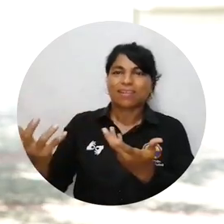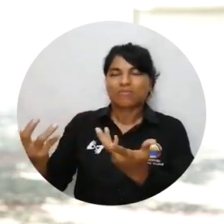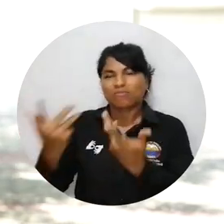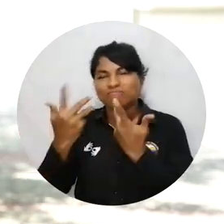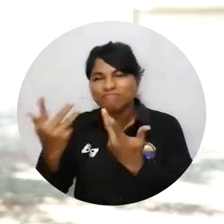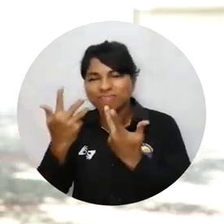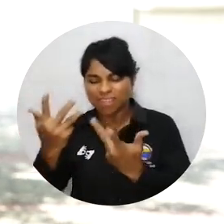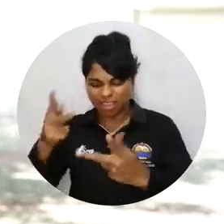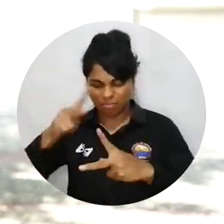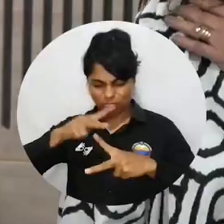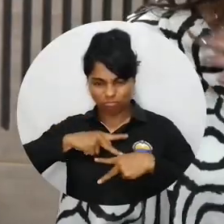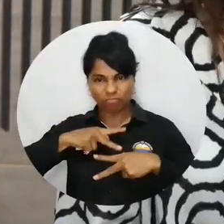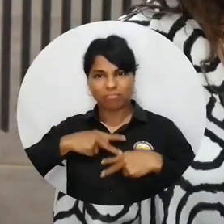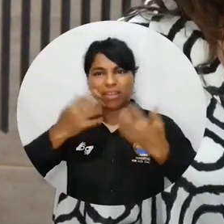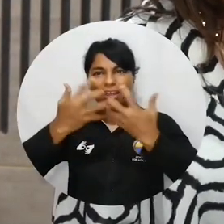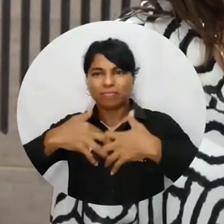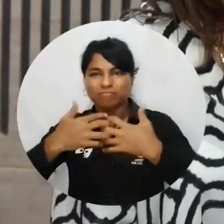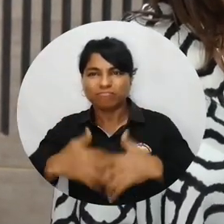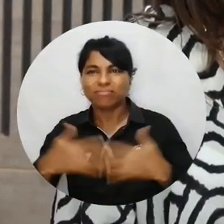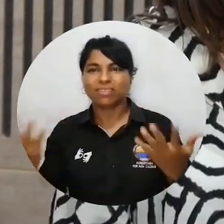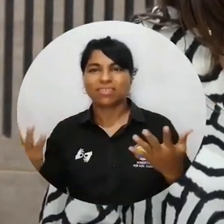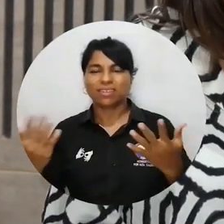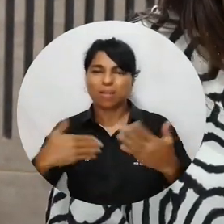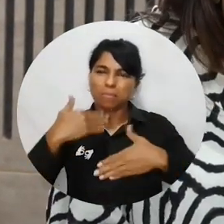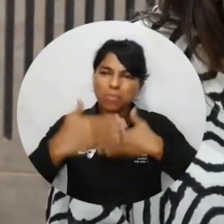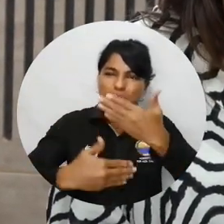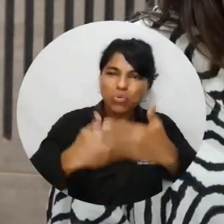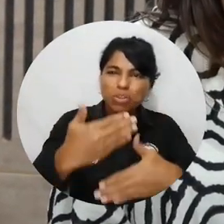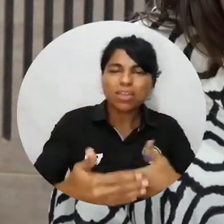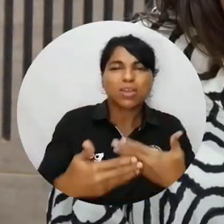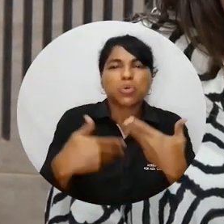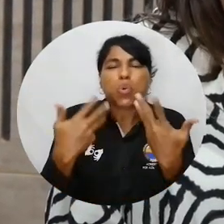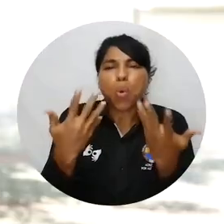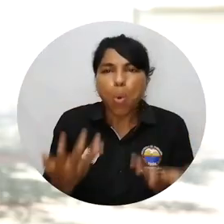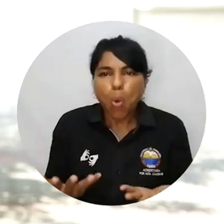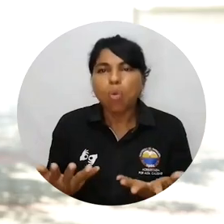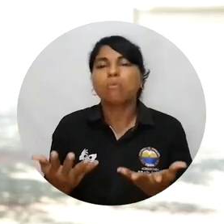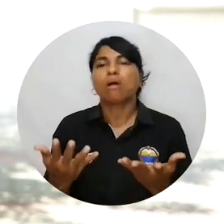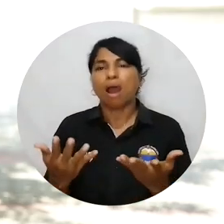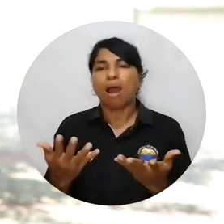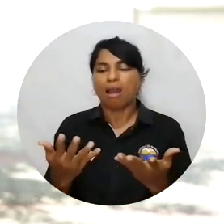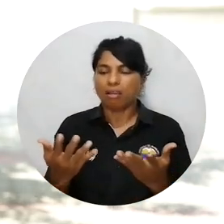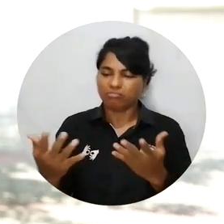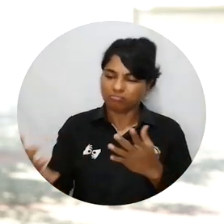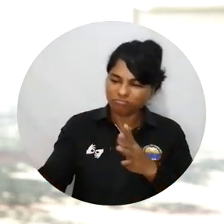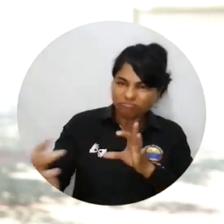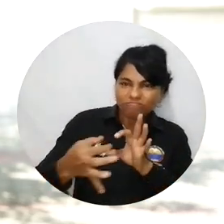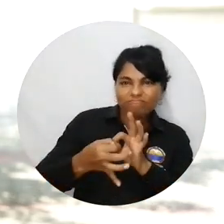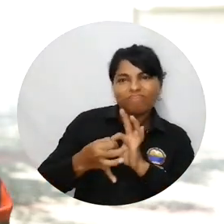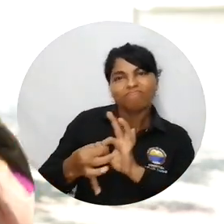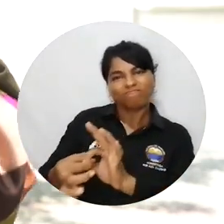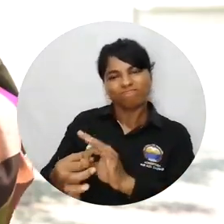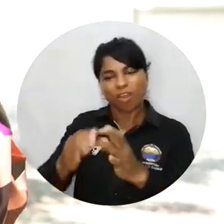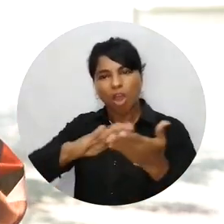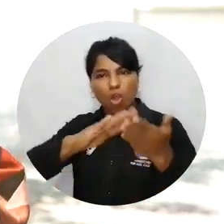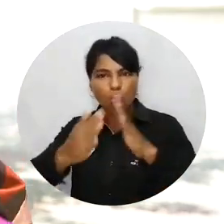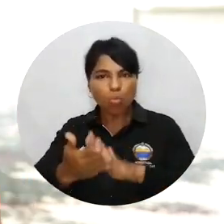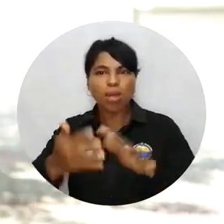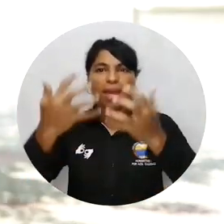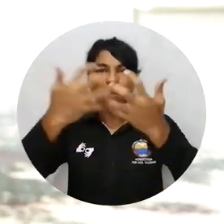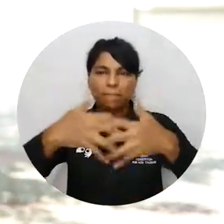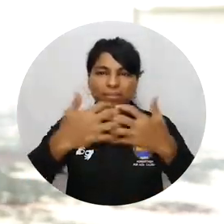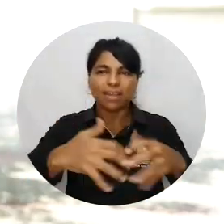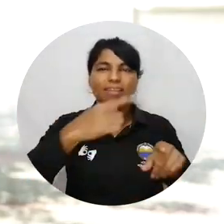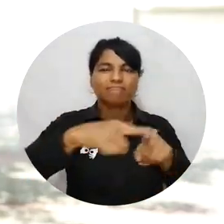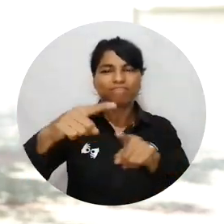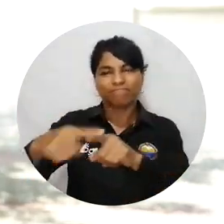estudiantes, pero también con estos proyectos que tiene la Universidad de Magdalena. La superintendencia de Industria y Comercio ha sido una aliada de